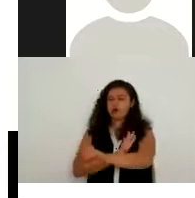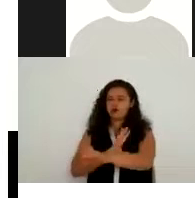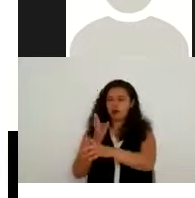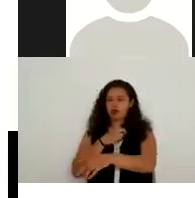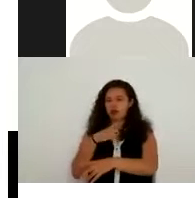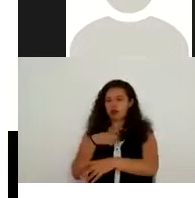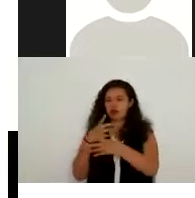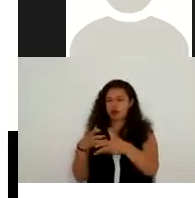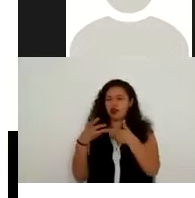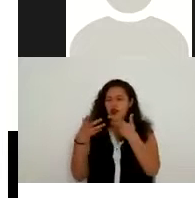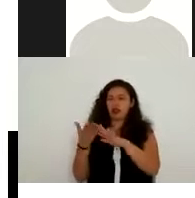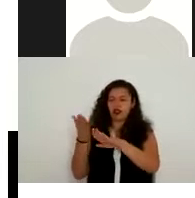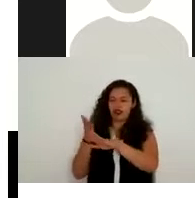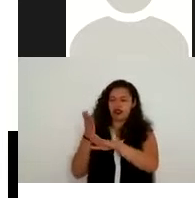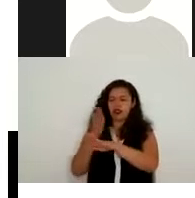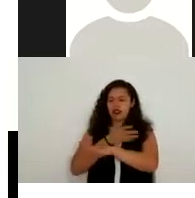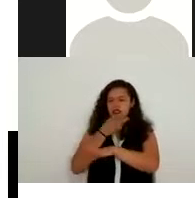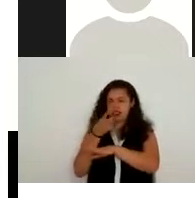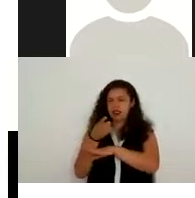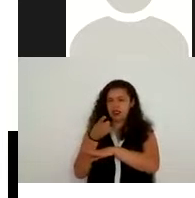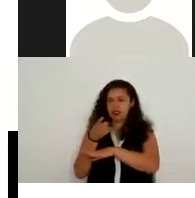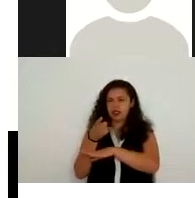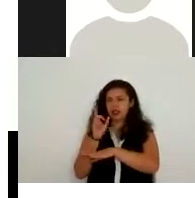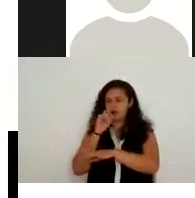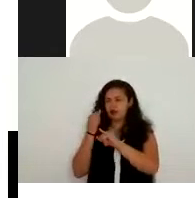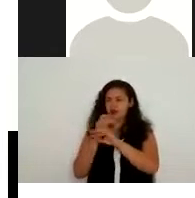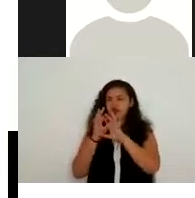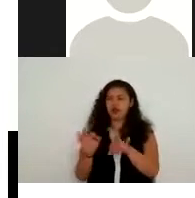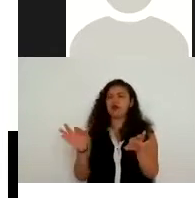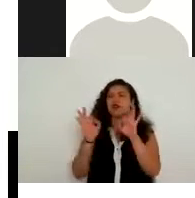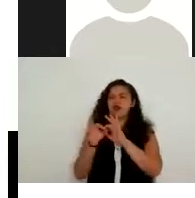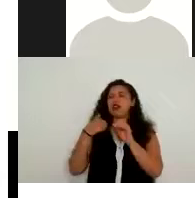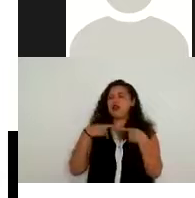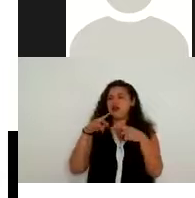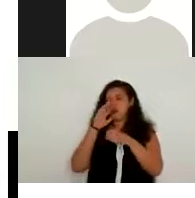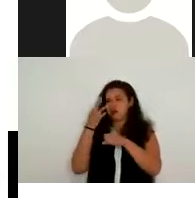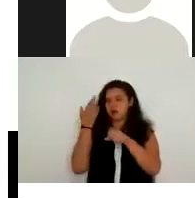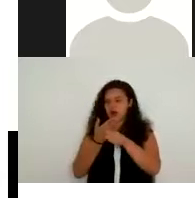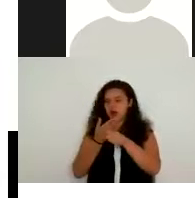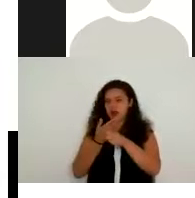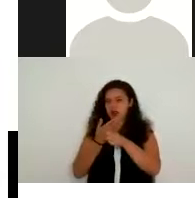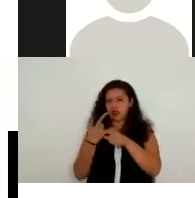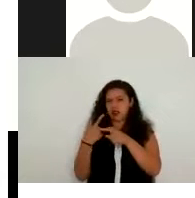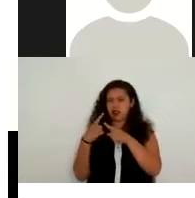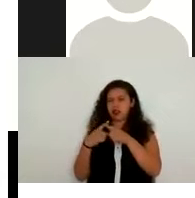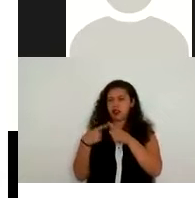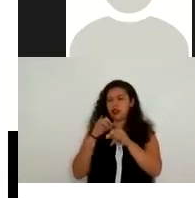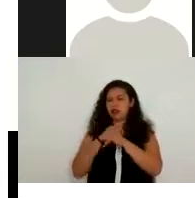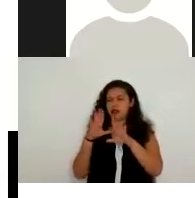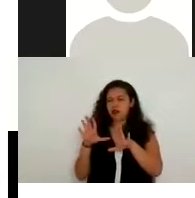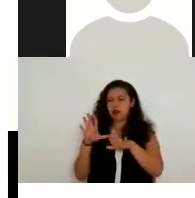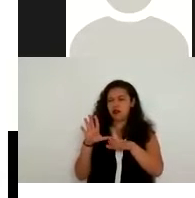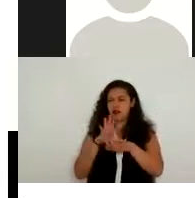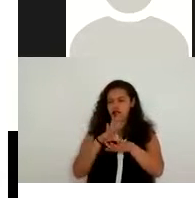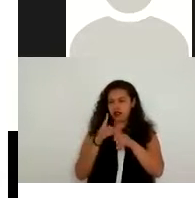mencionaba que también es importante que sepamos quién es el responsable y quién puede tener acceso a esta información efectivamente también